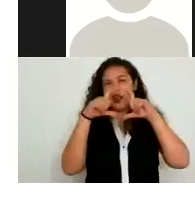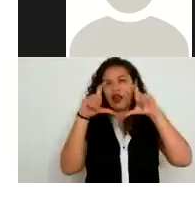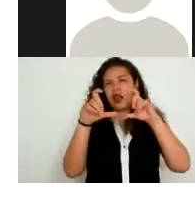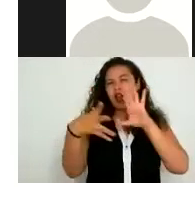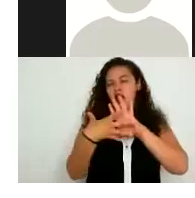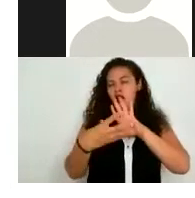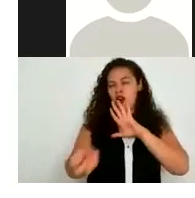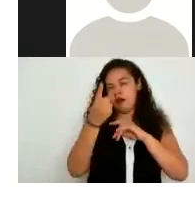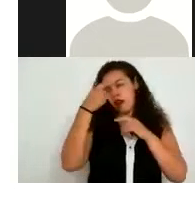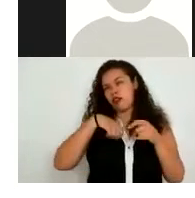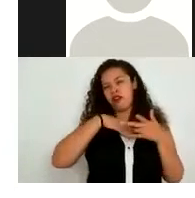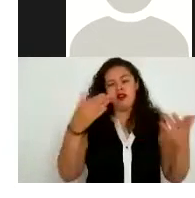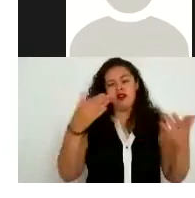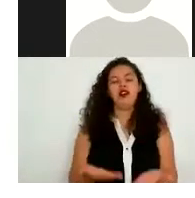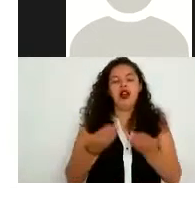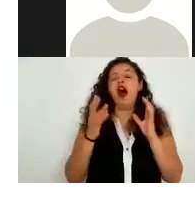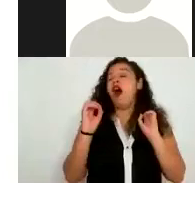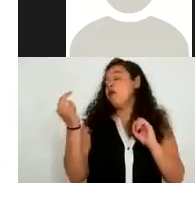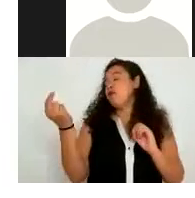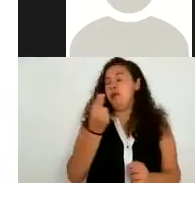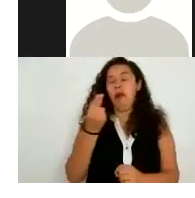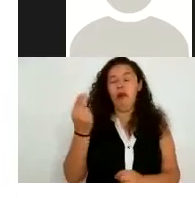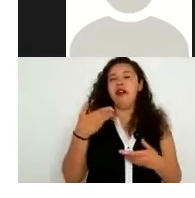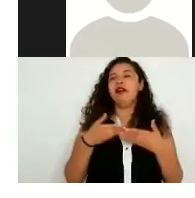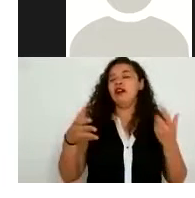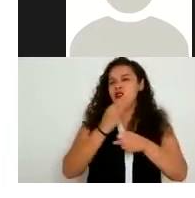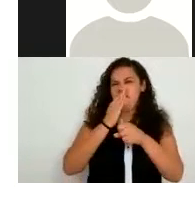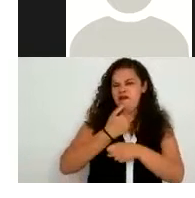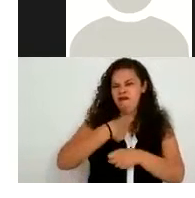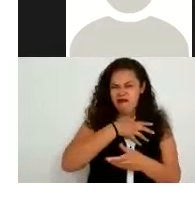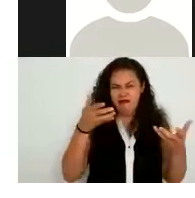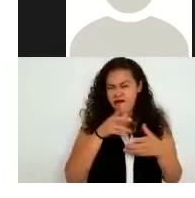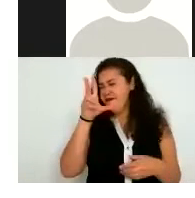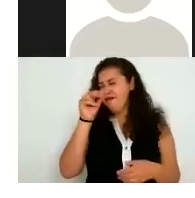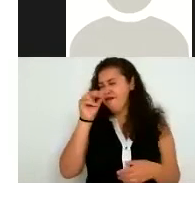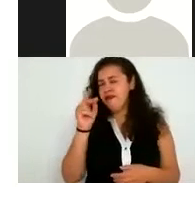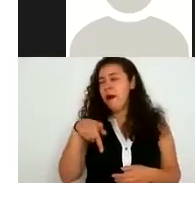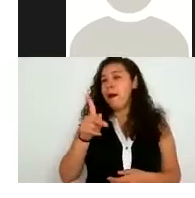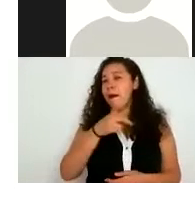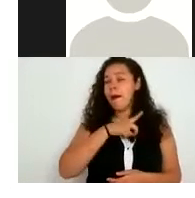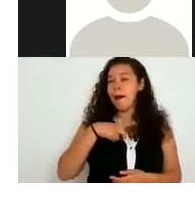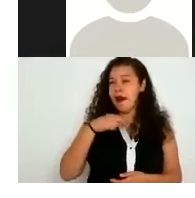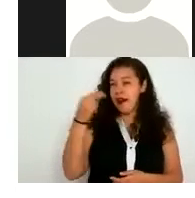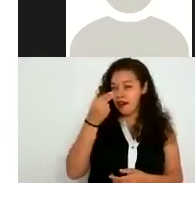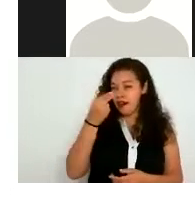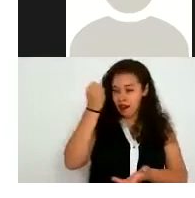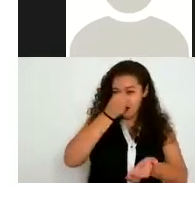necesario actualmente no lo hacemos pero no sé si realmente sea necesario hacer eso gracias